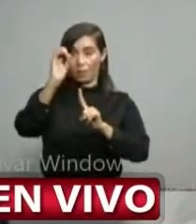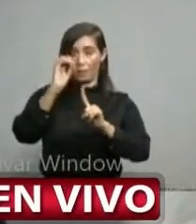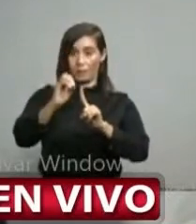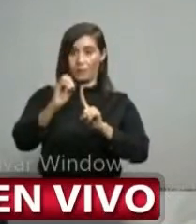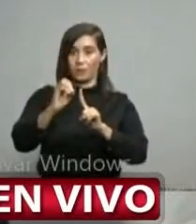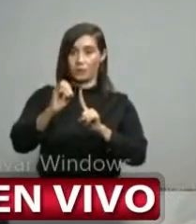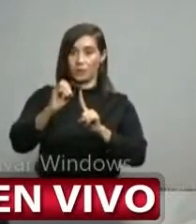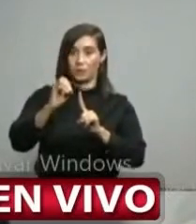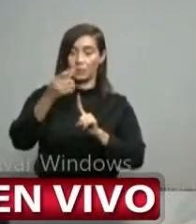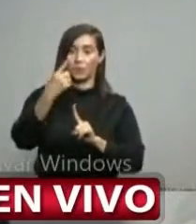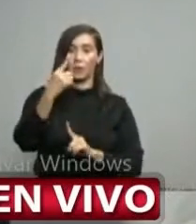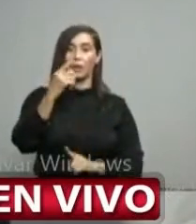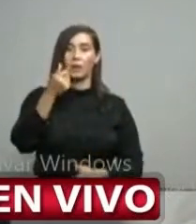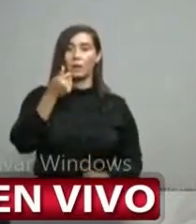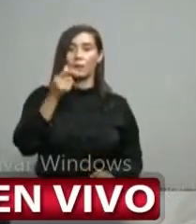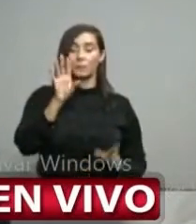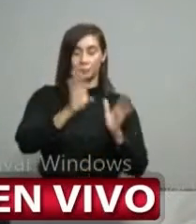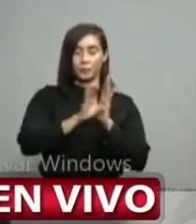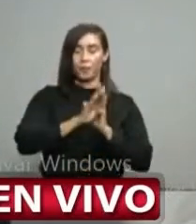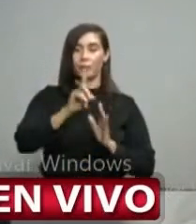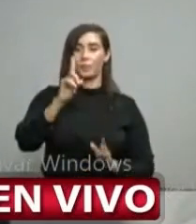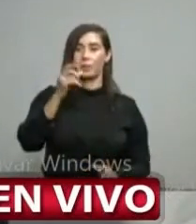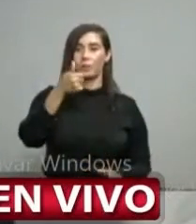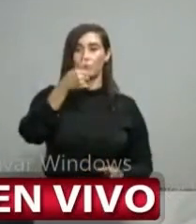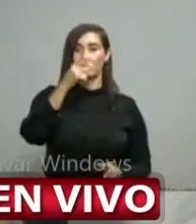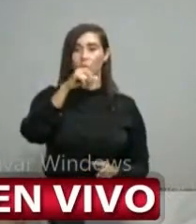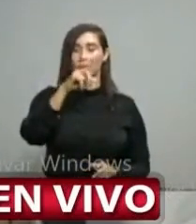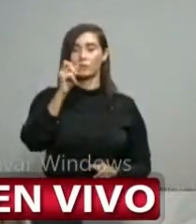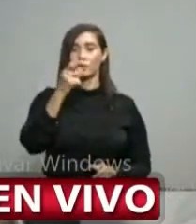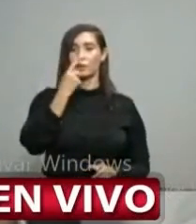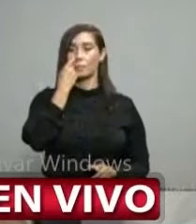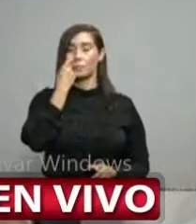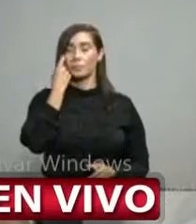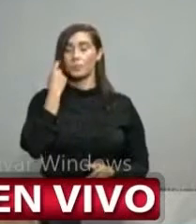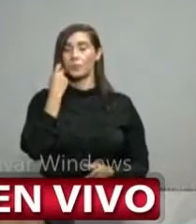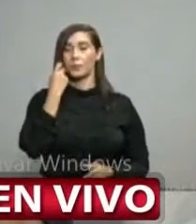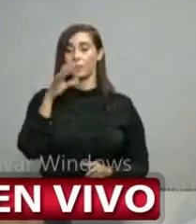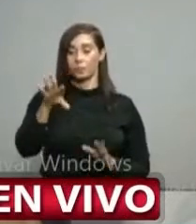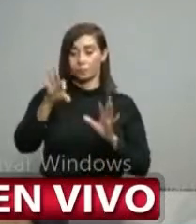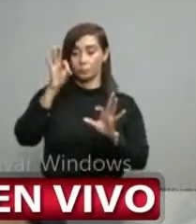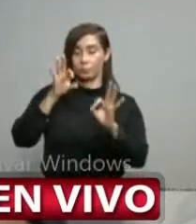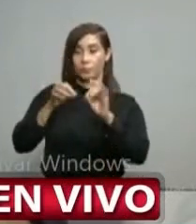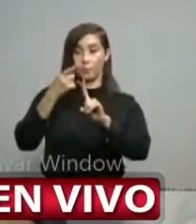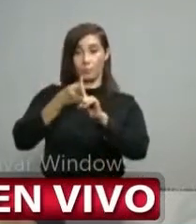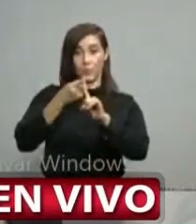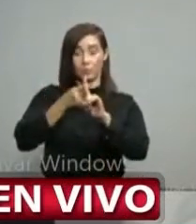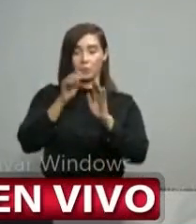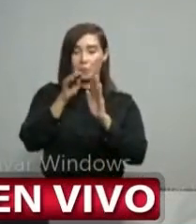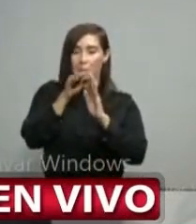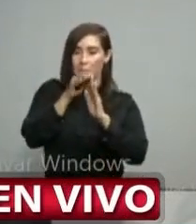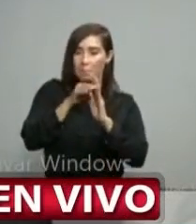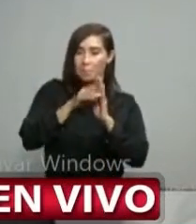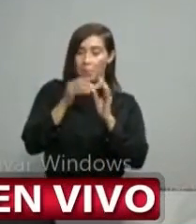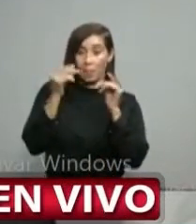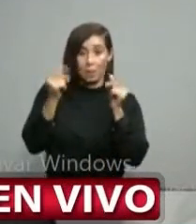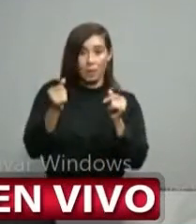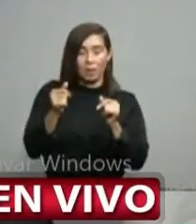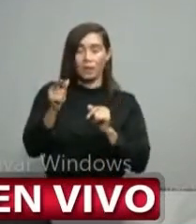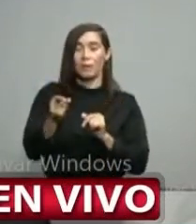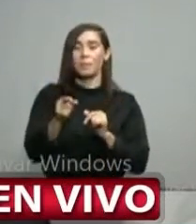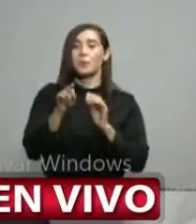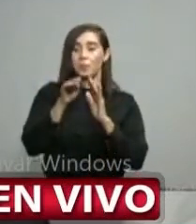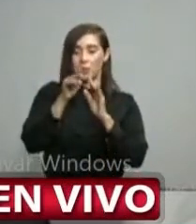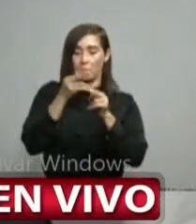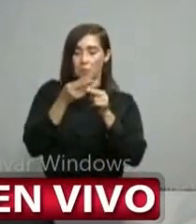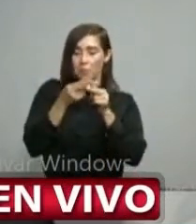por cada 100 pruebas que hacemos también va disminuyendo no a la velocidad en verdad que